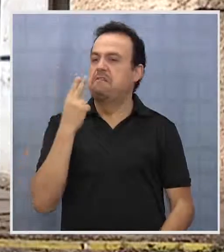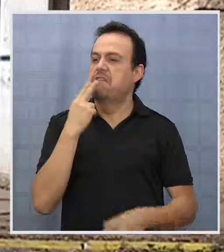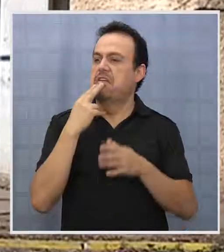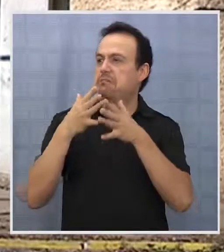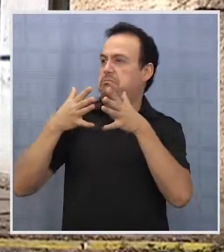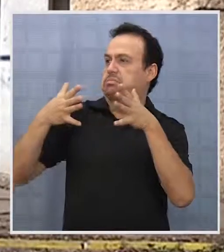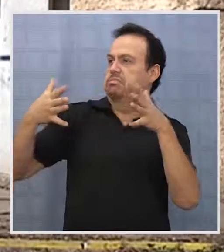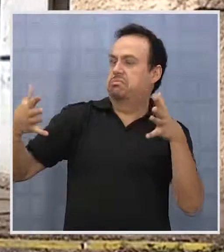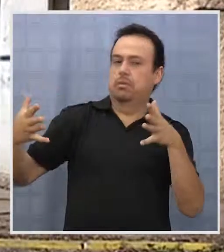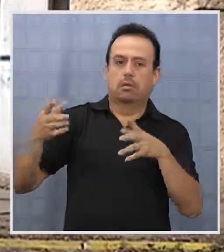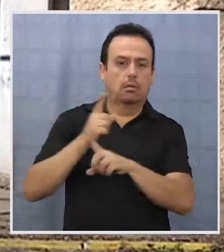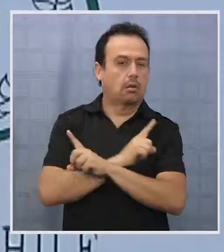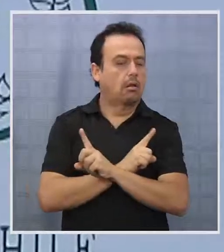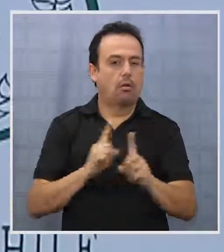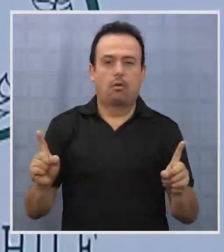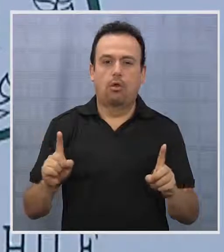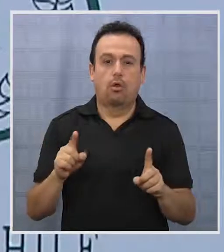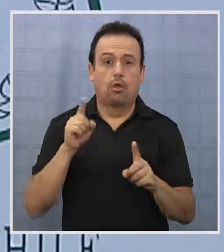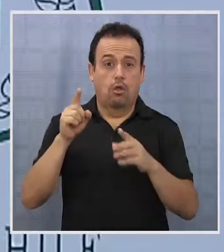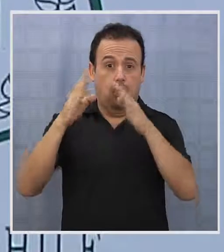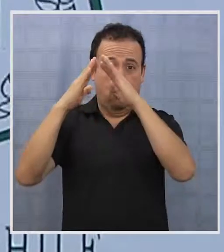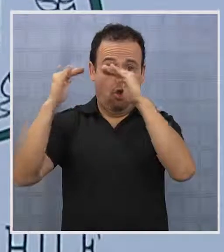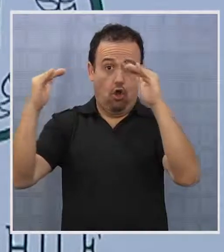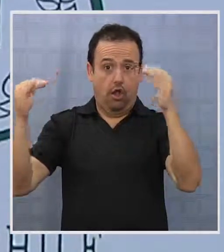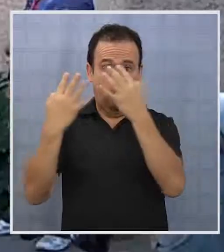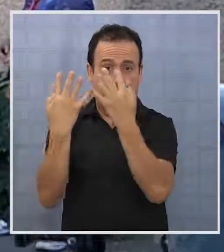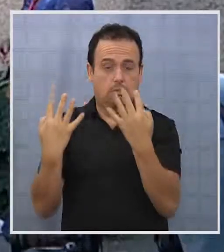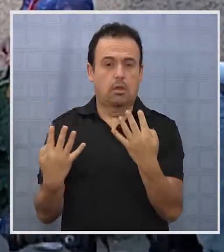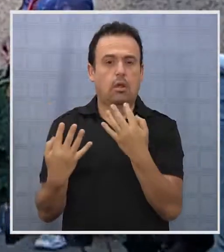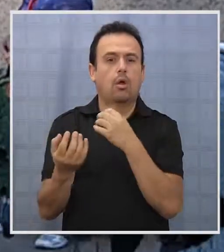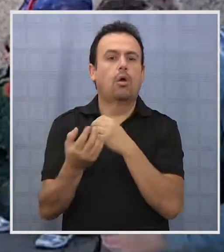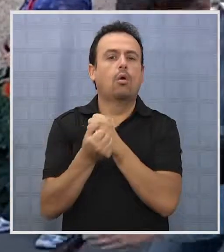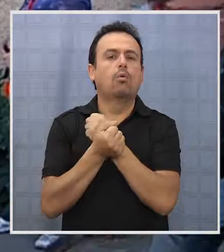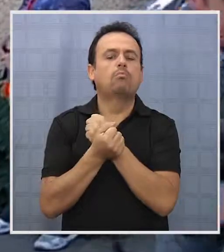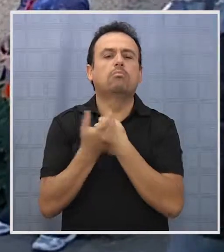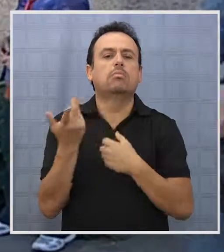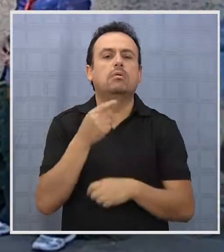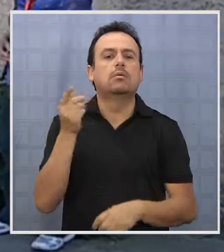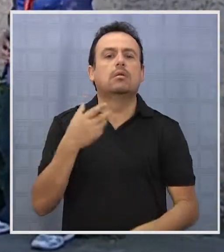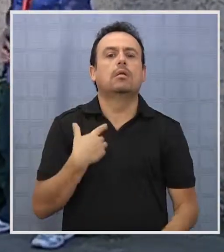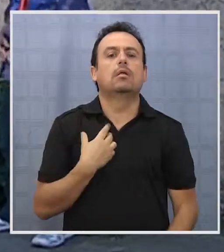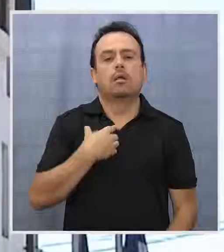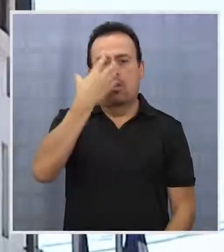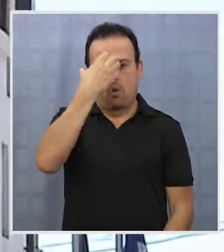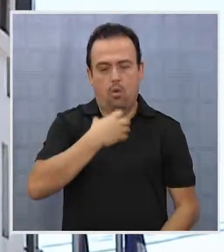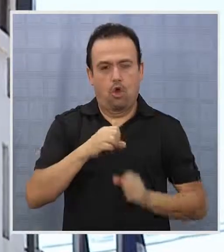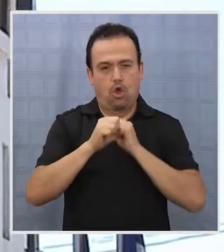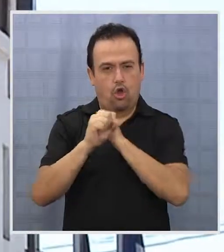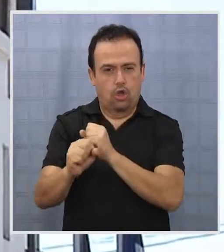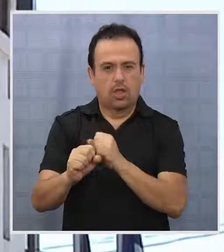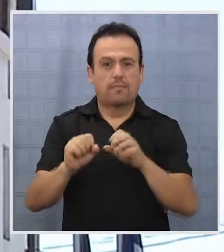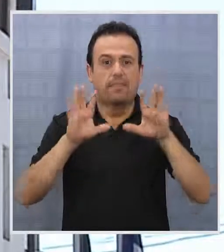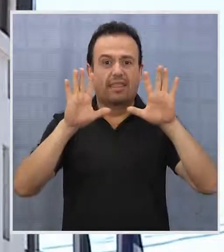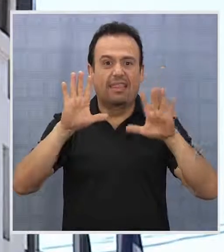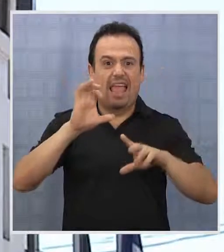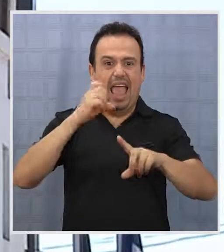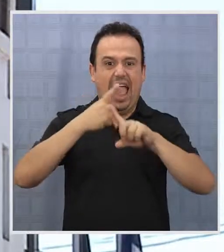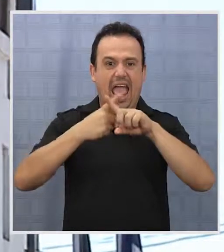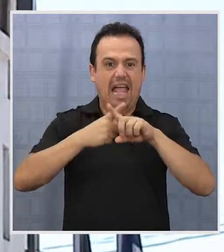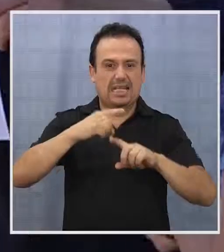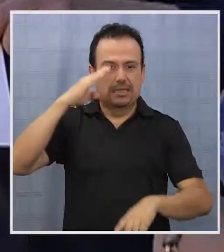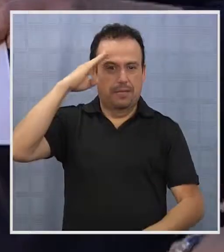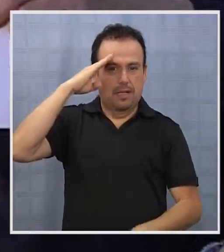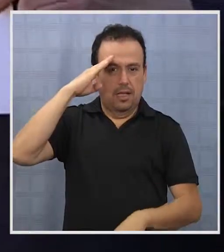tremendas cabañas. En el penal cordillera cumplen condenas por delitos de lesa humanidad 10 exmilitares